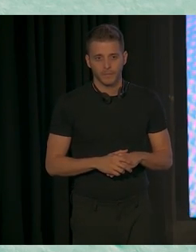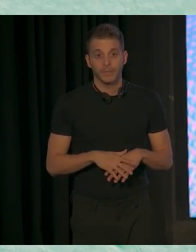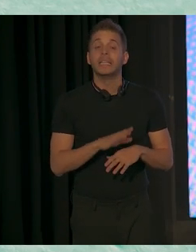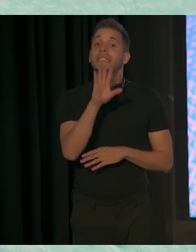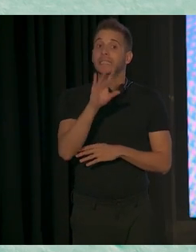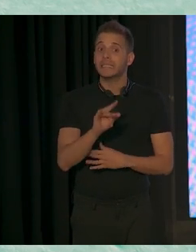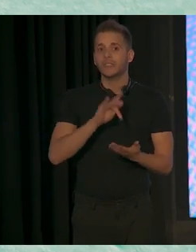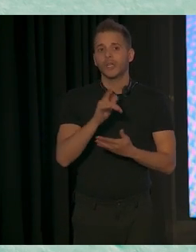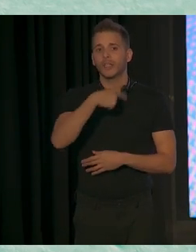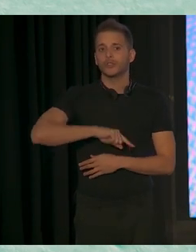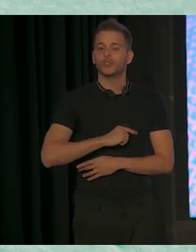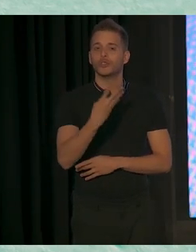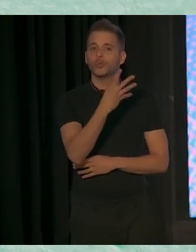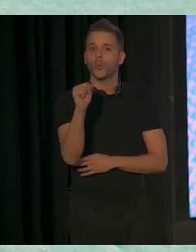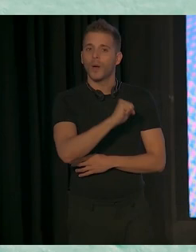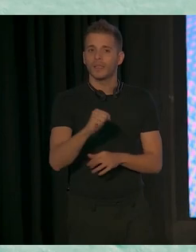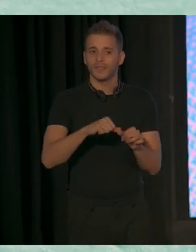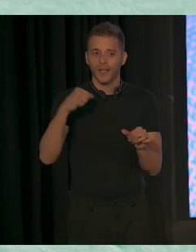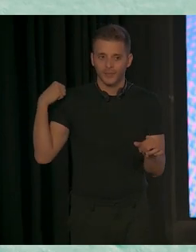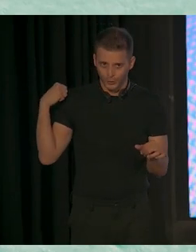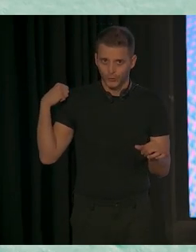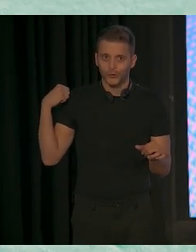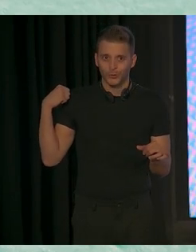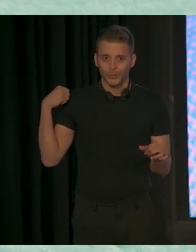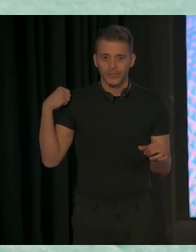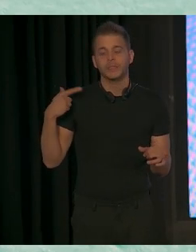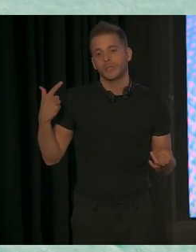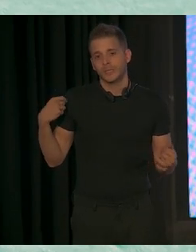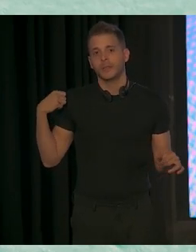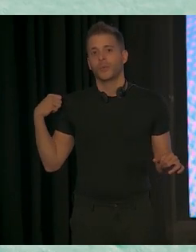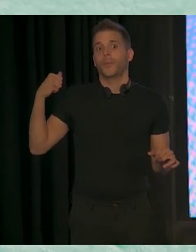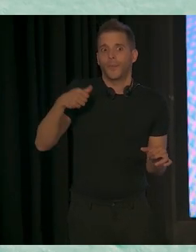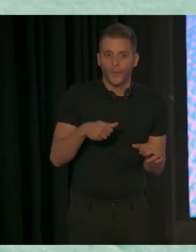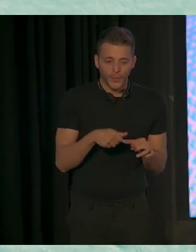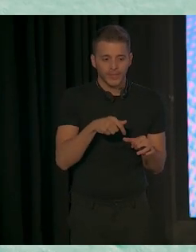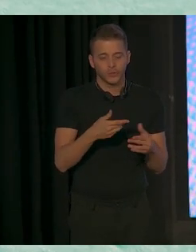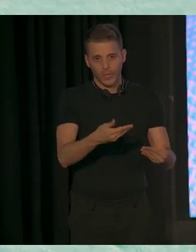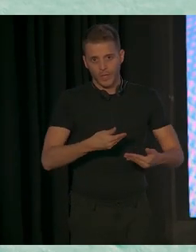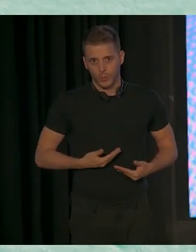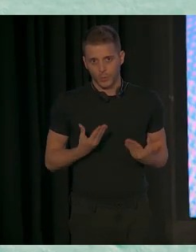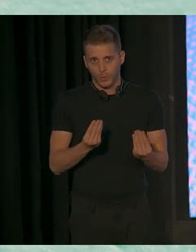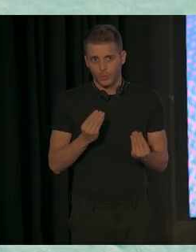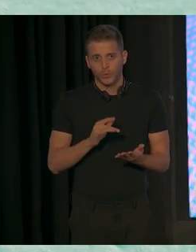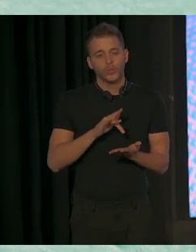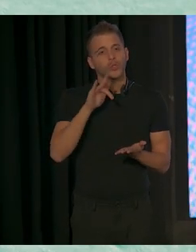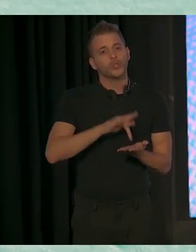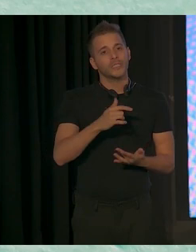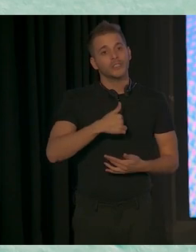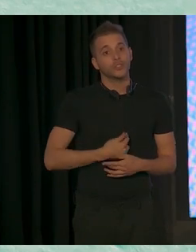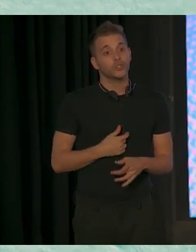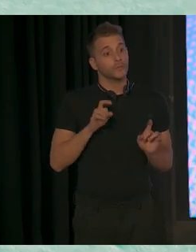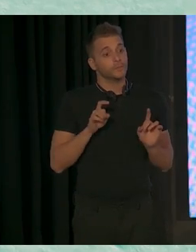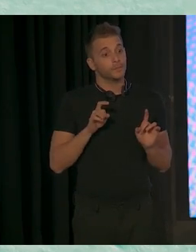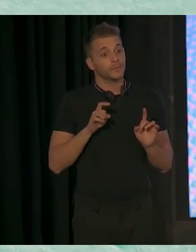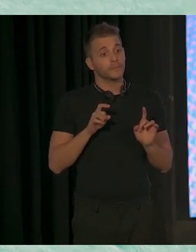tenemos 40 años, eso nos ha ayudado en la comunidad. Cuando yo enseñé, por ejemplo, no sabía